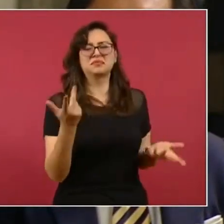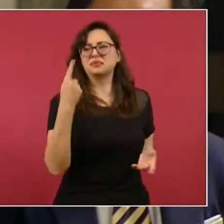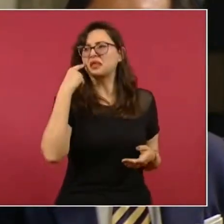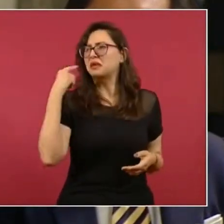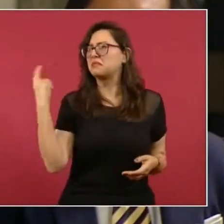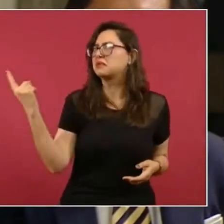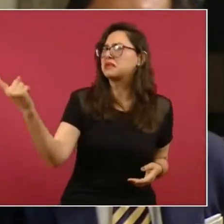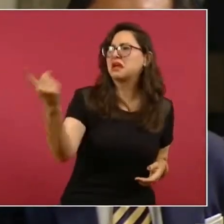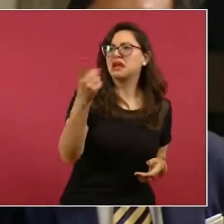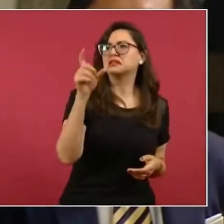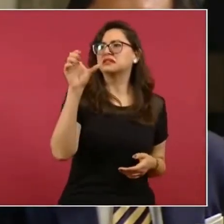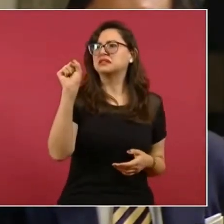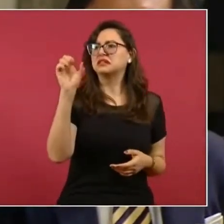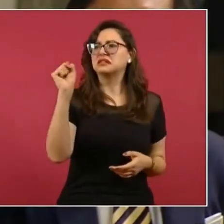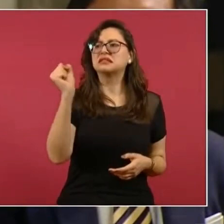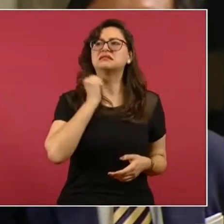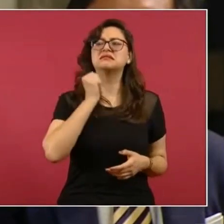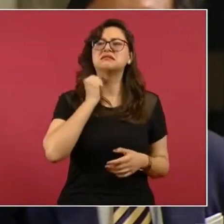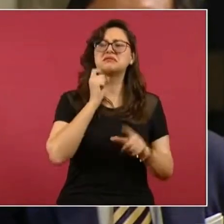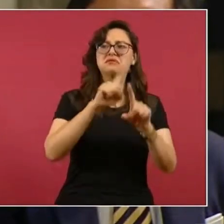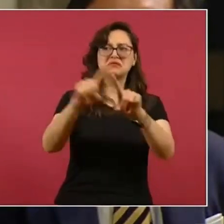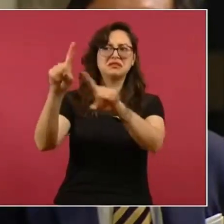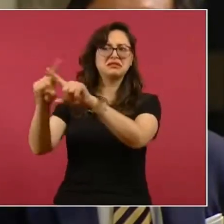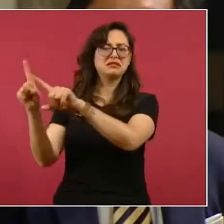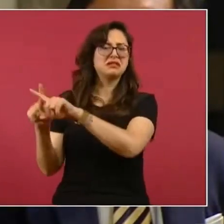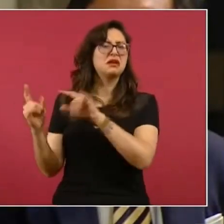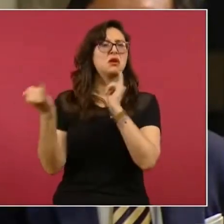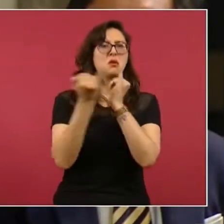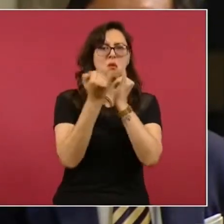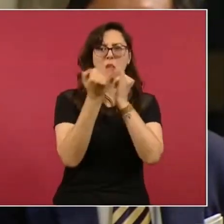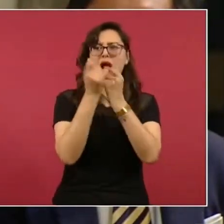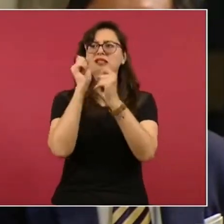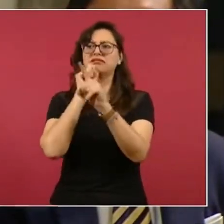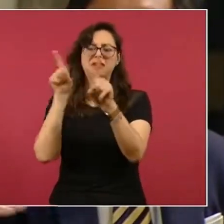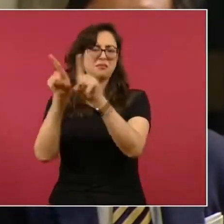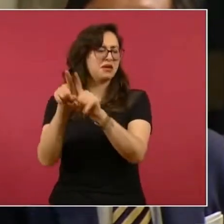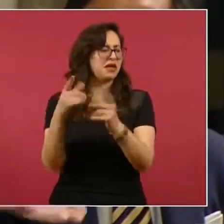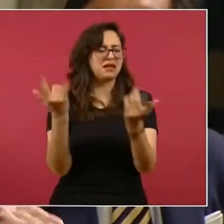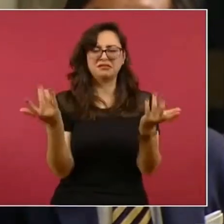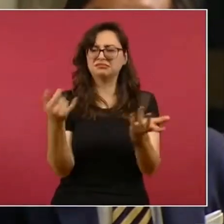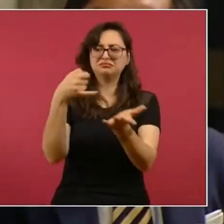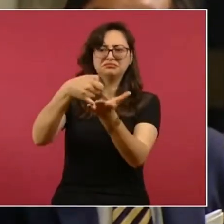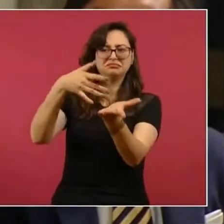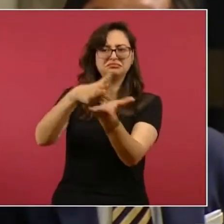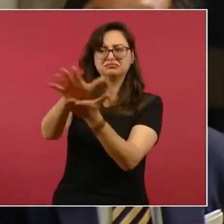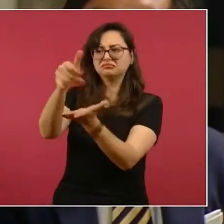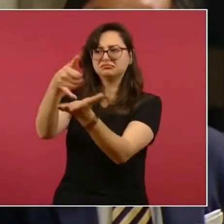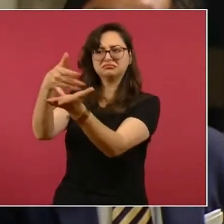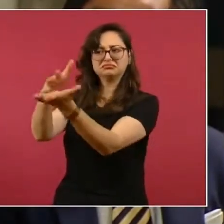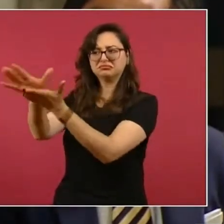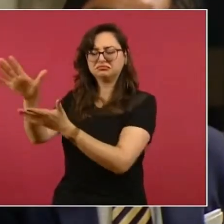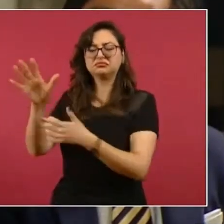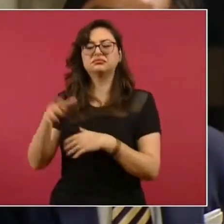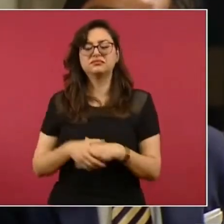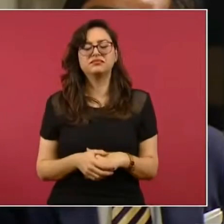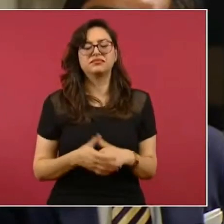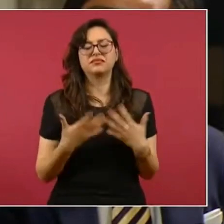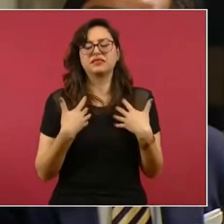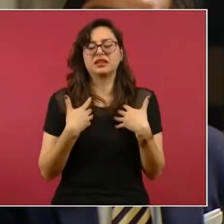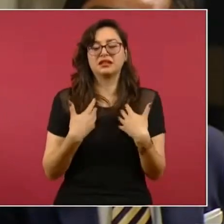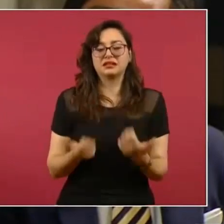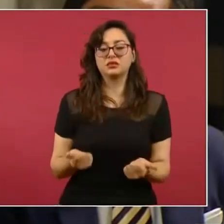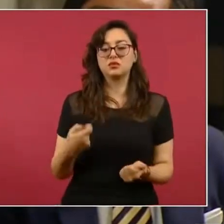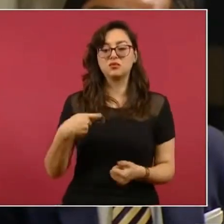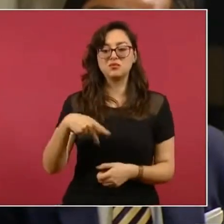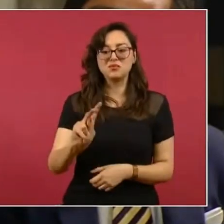se les publica. Entiendo muy bien que, pues que habrá algunos que son bastante académicos o buenos. ¿Hasta qué punto, presidente,